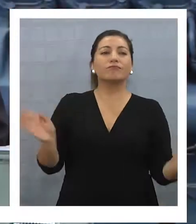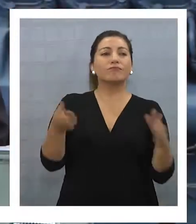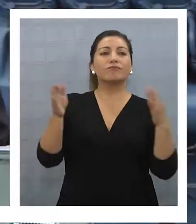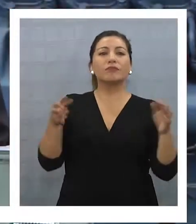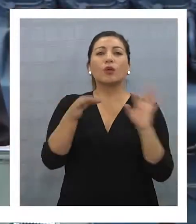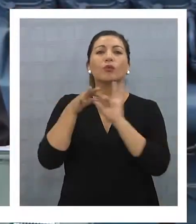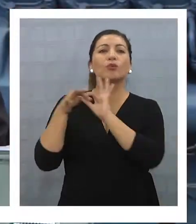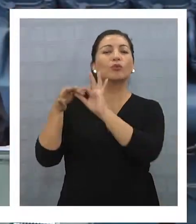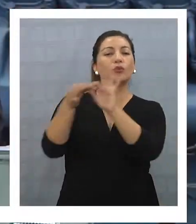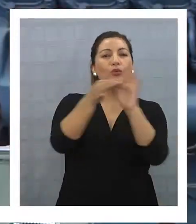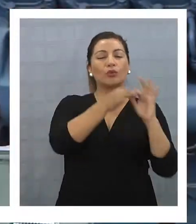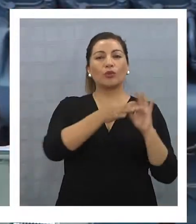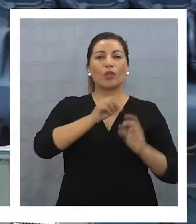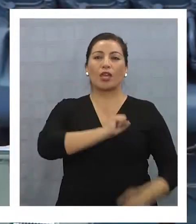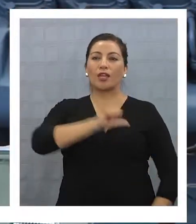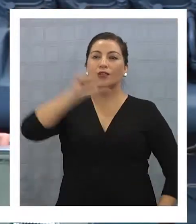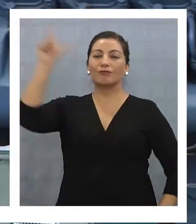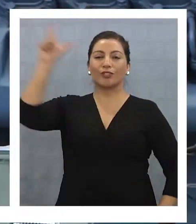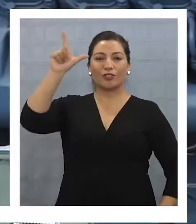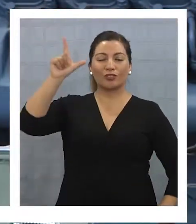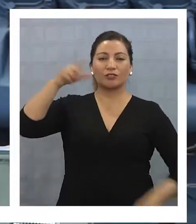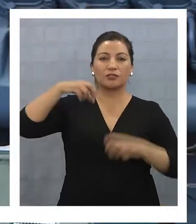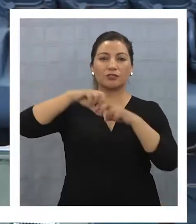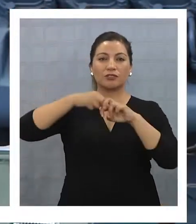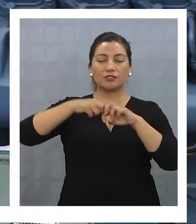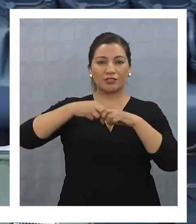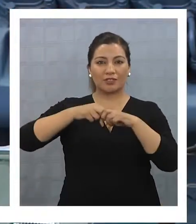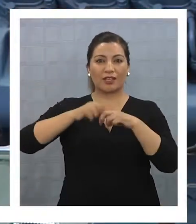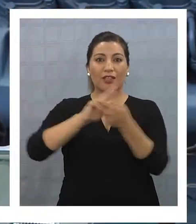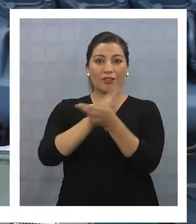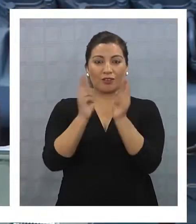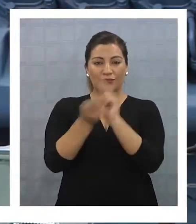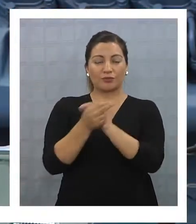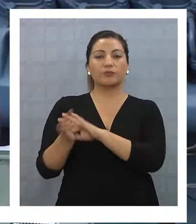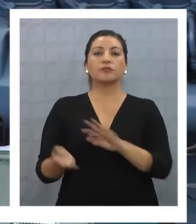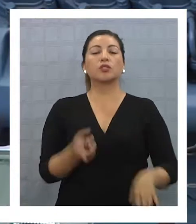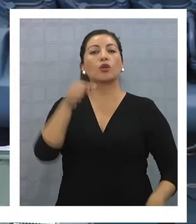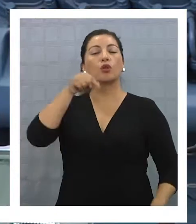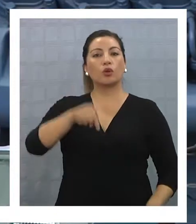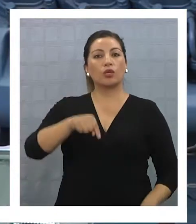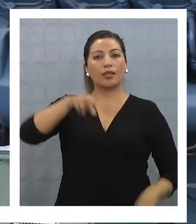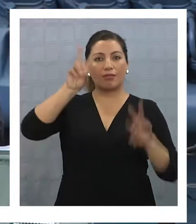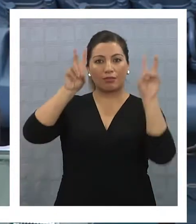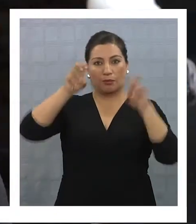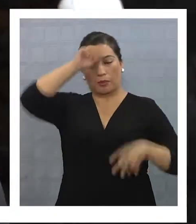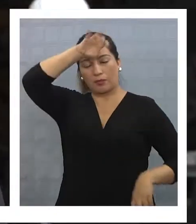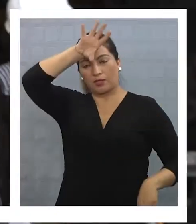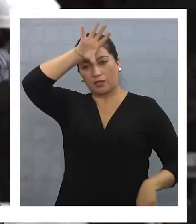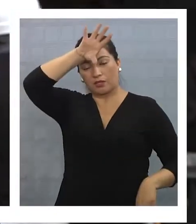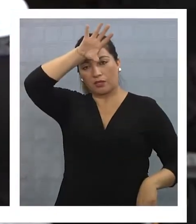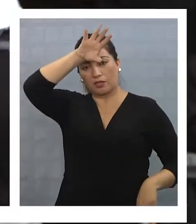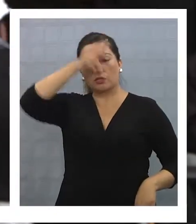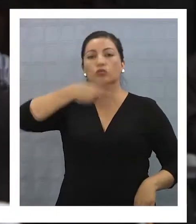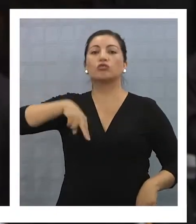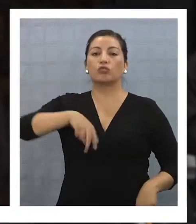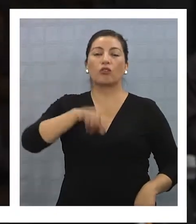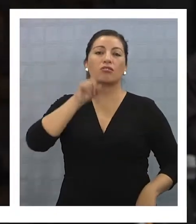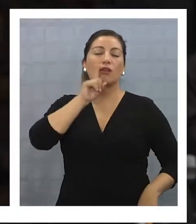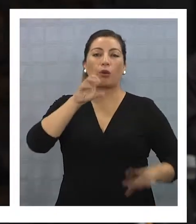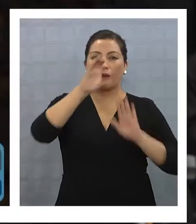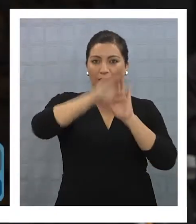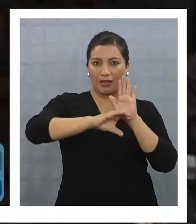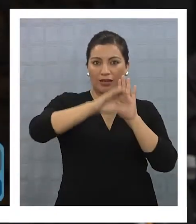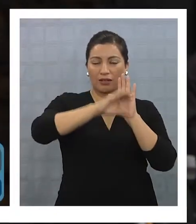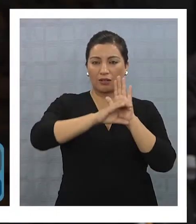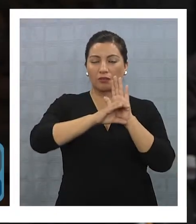vinculación que tienen con las energías renovables no convencionales. Hoy día minería es la carrera que nosotros impartimos que es